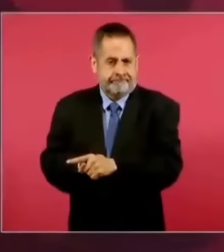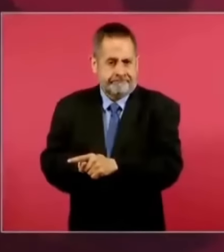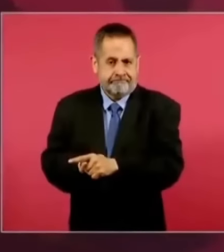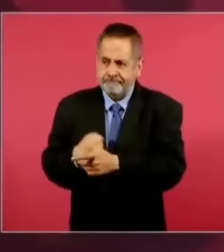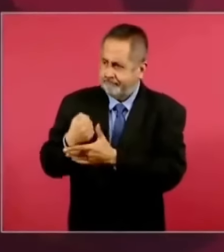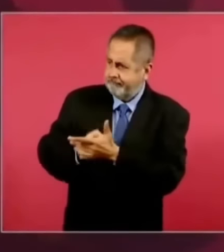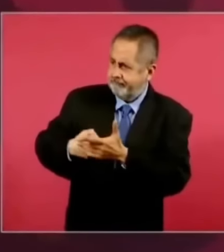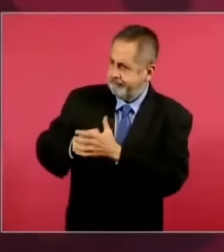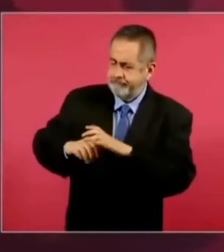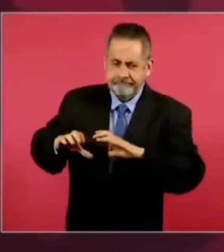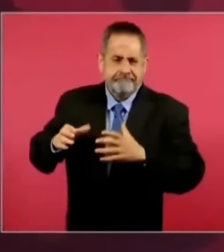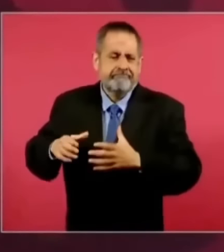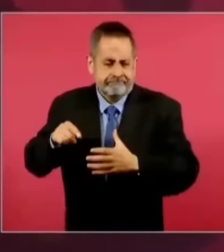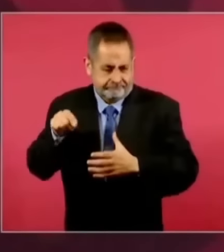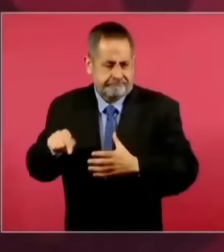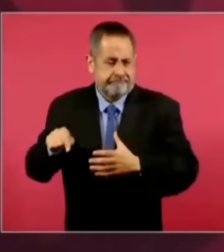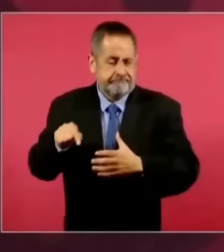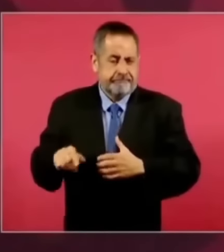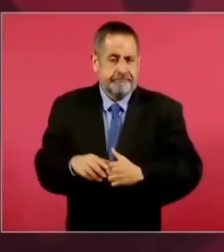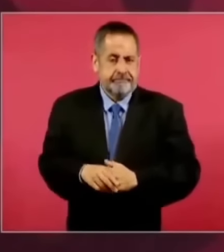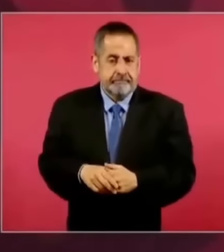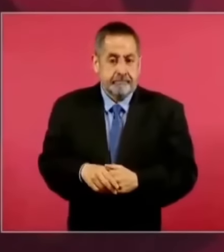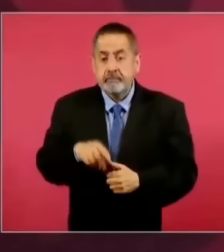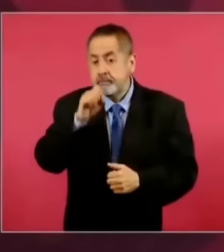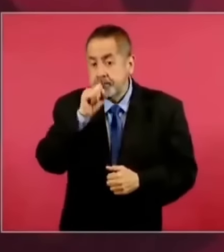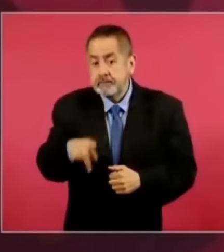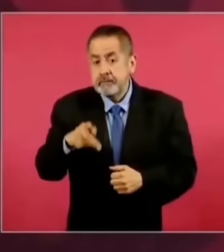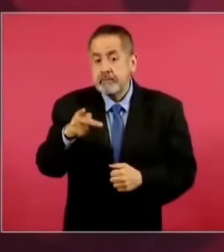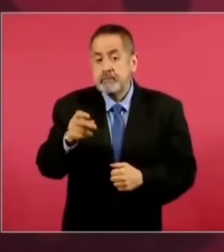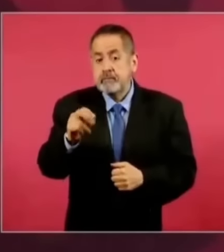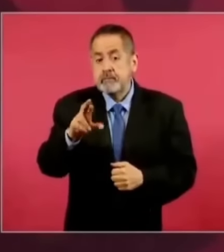Porfirio Muñoz Ledo.